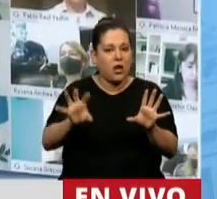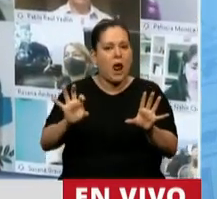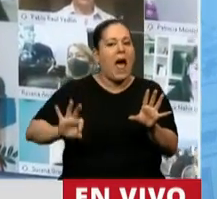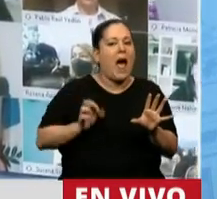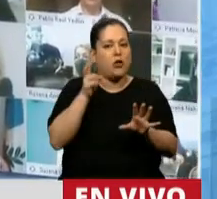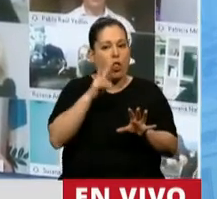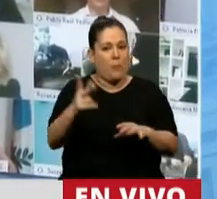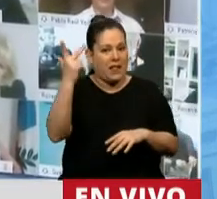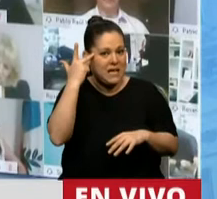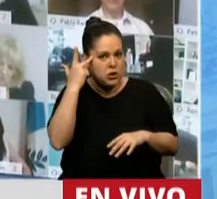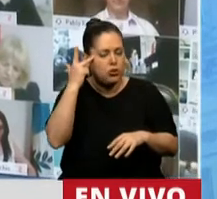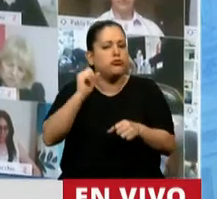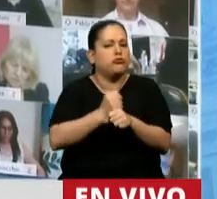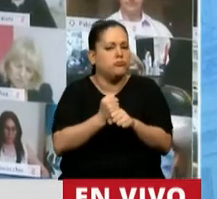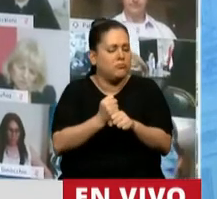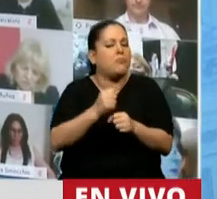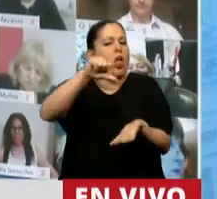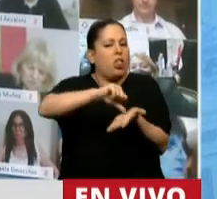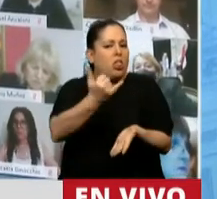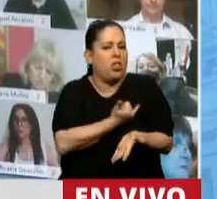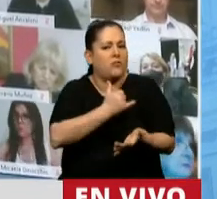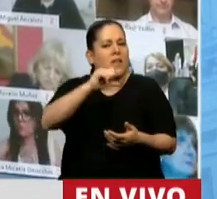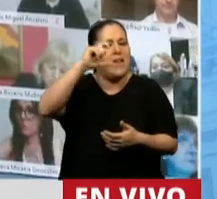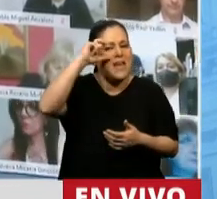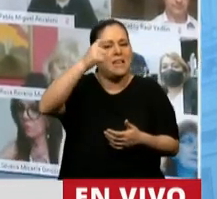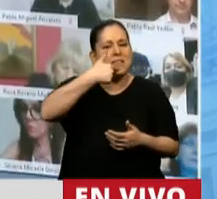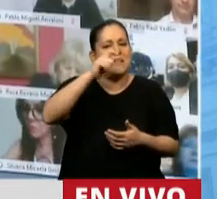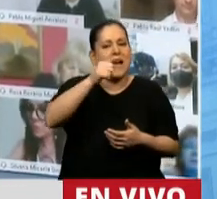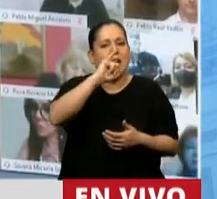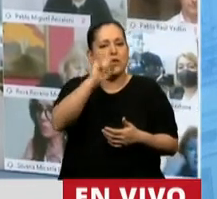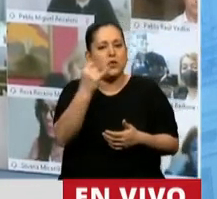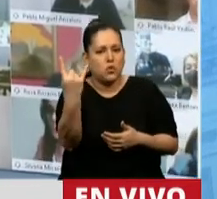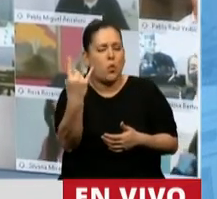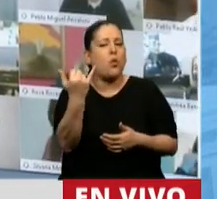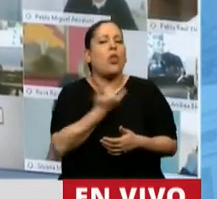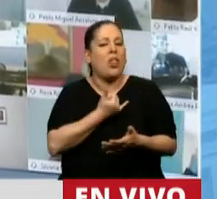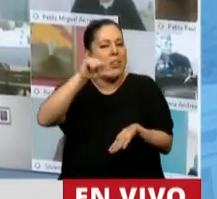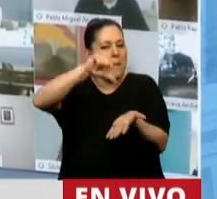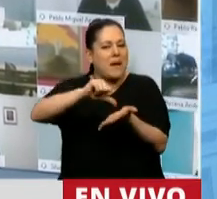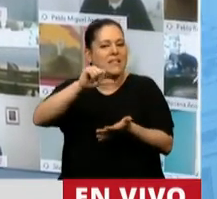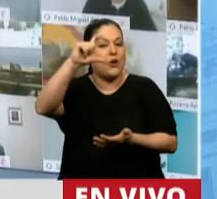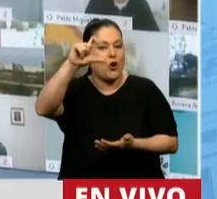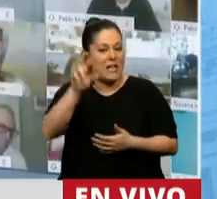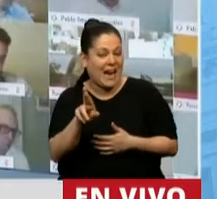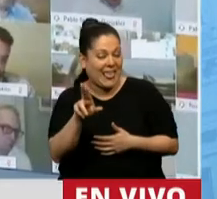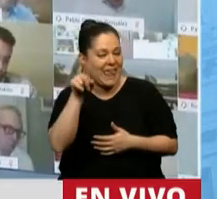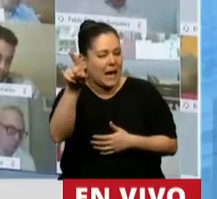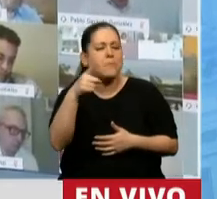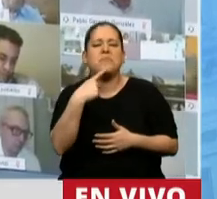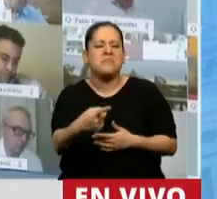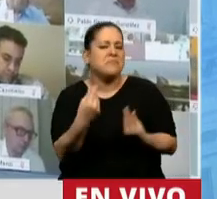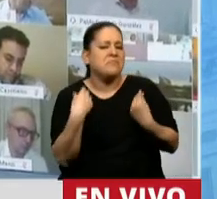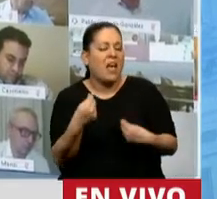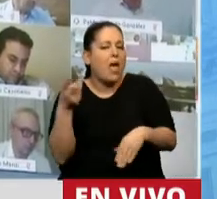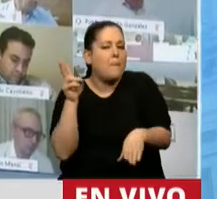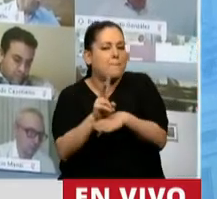en las ciudades Casú, en la República de Costa Rica, parte de la premisa de asegurar la protección del